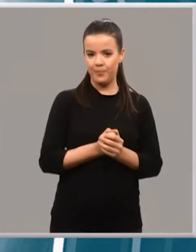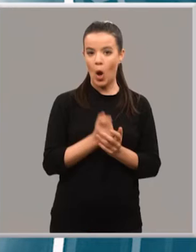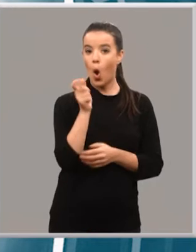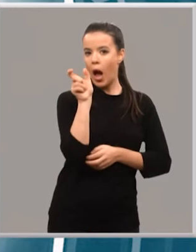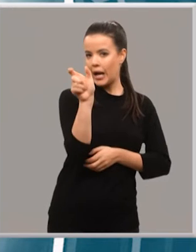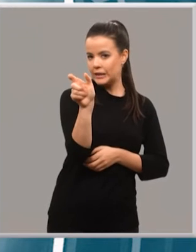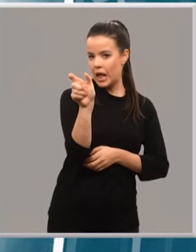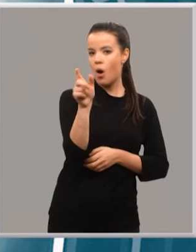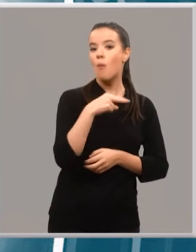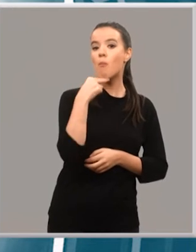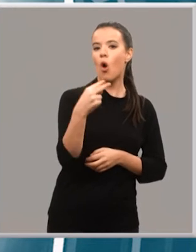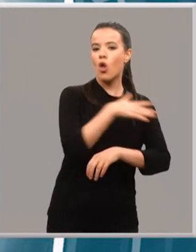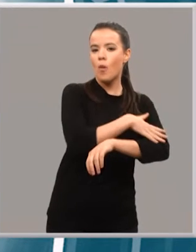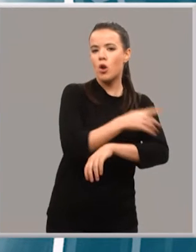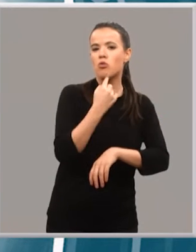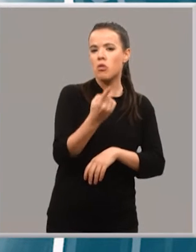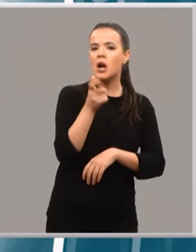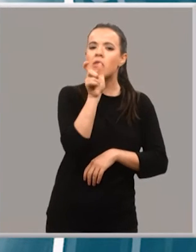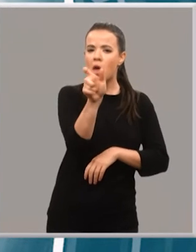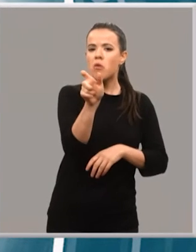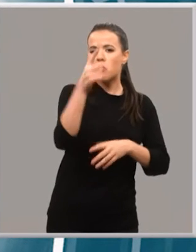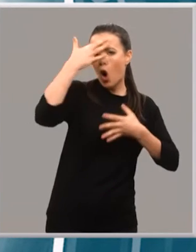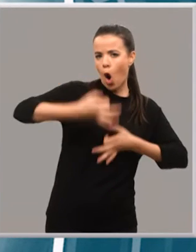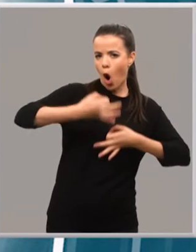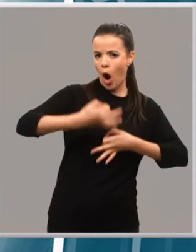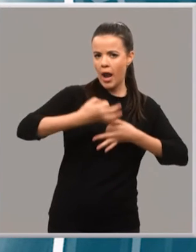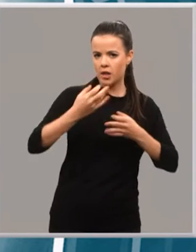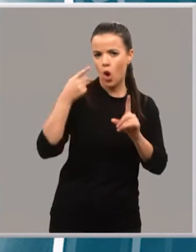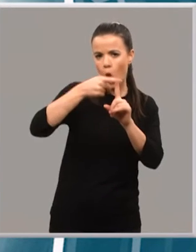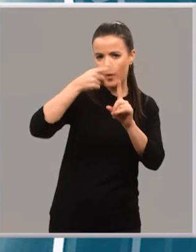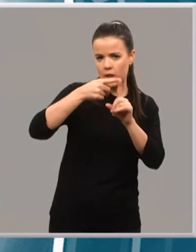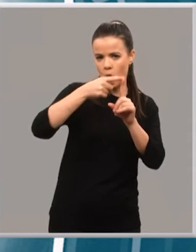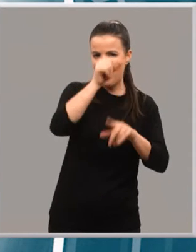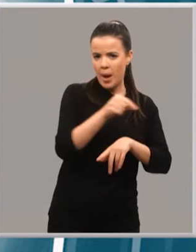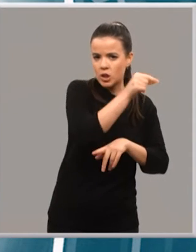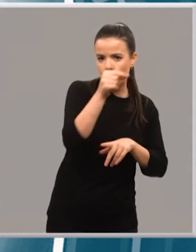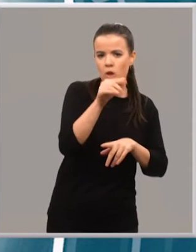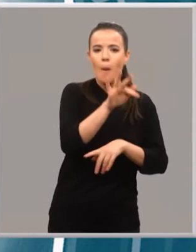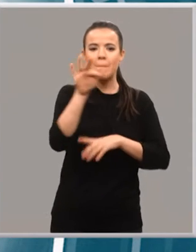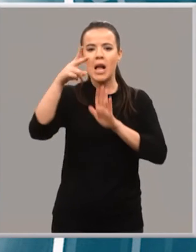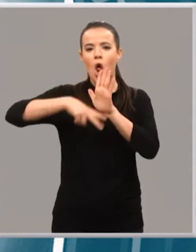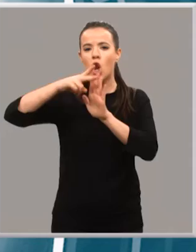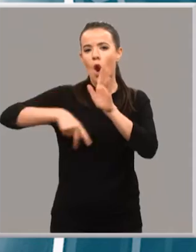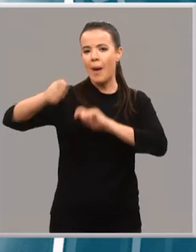palabras del portavoz del Gobierno, coherente con los objetivos de estabilidad presupuestaria y la regla de gasto.